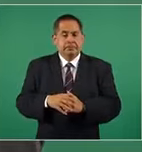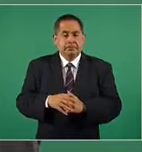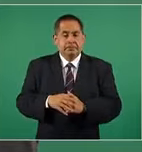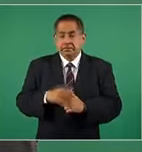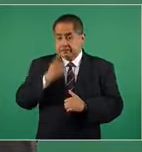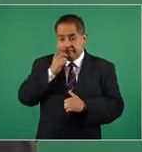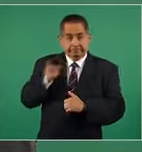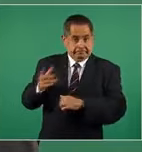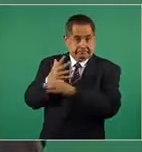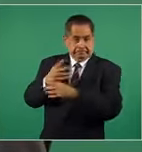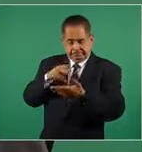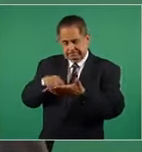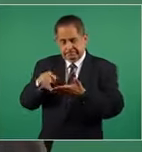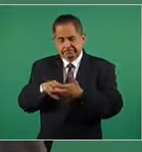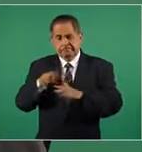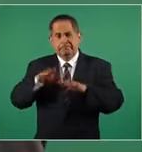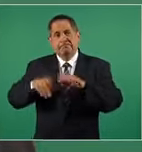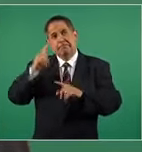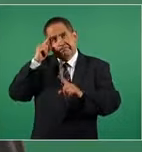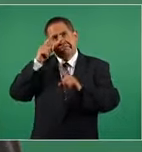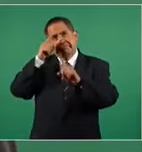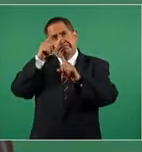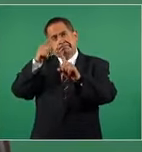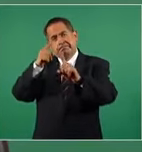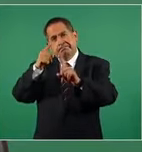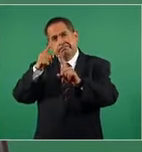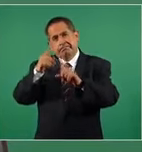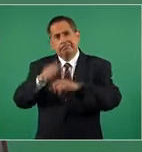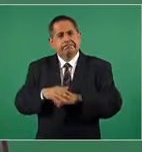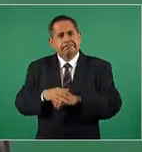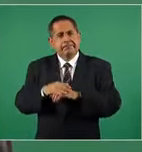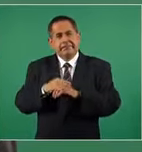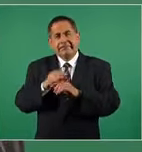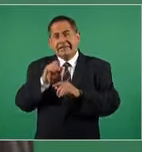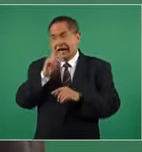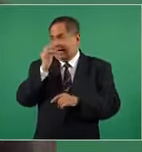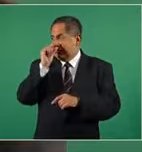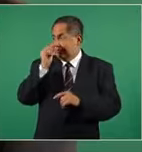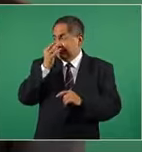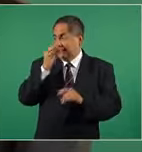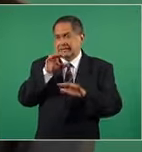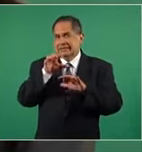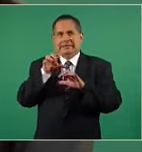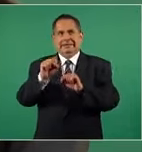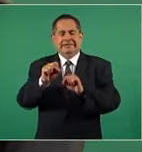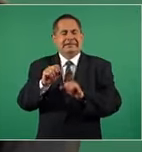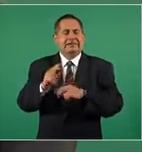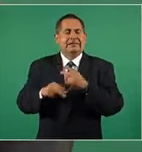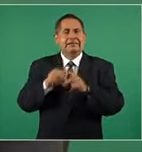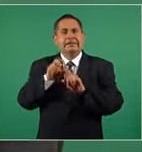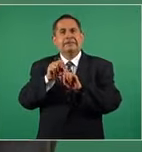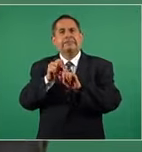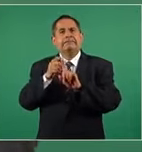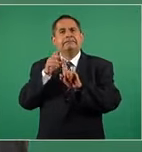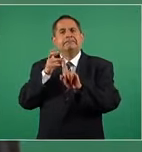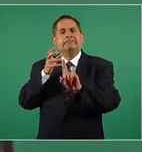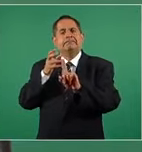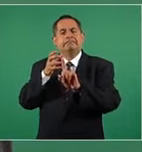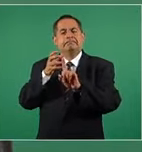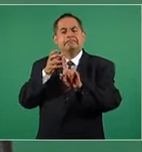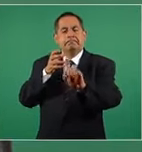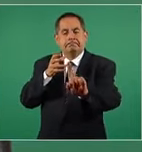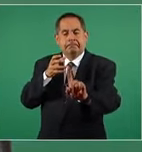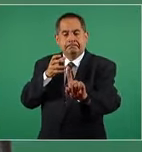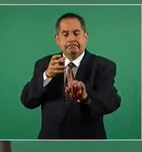y se pensaba que ya se estaba por llegar y ese ideal se nos alejaba